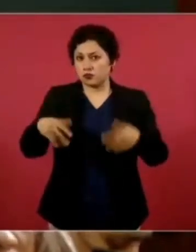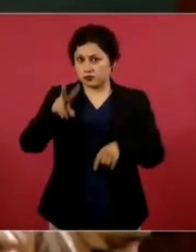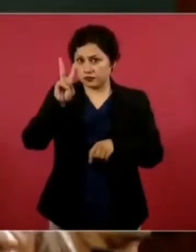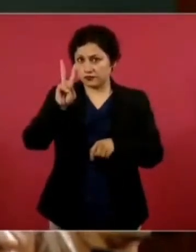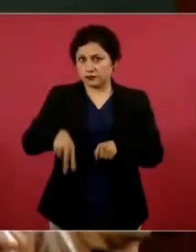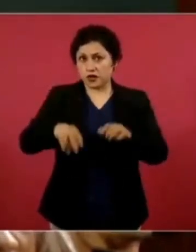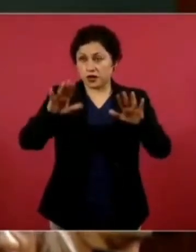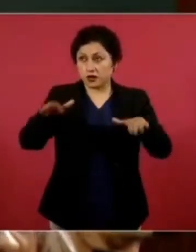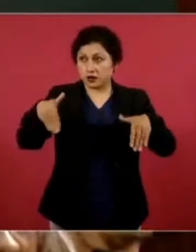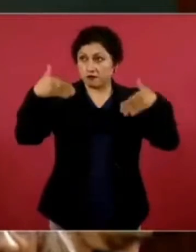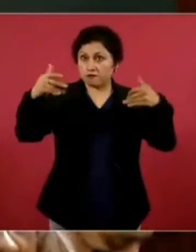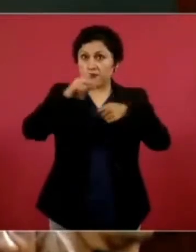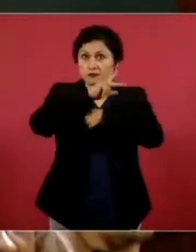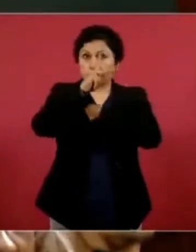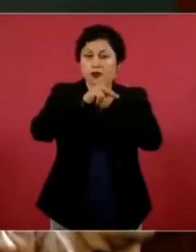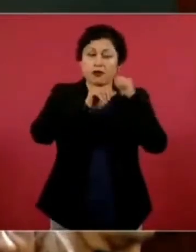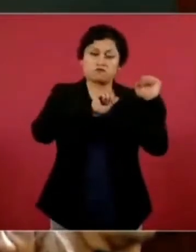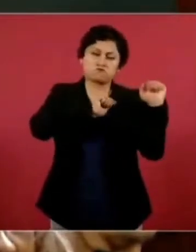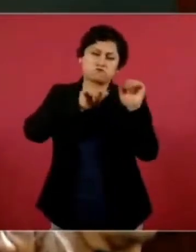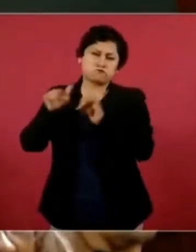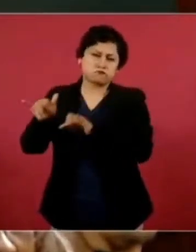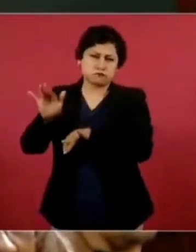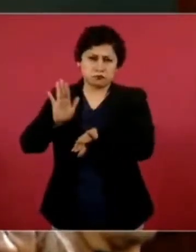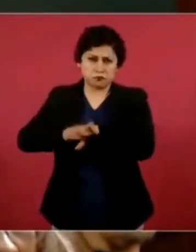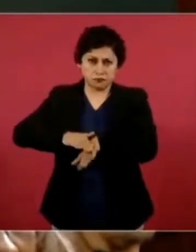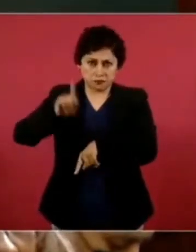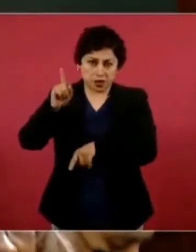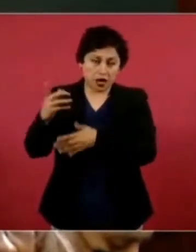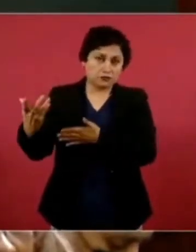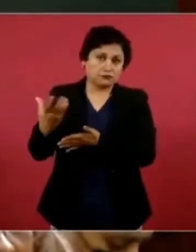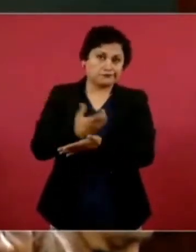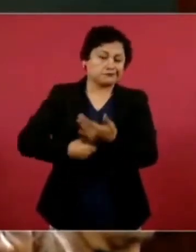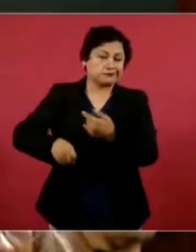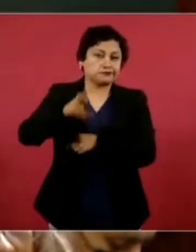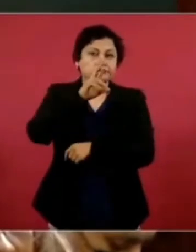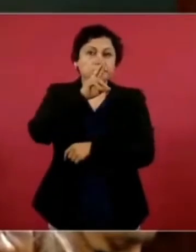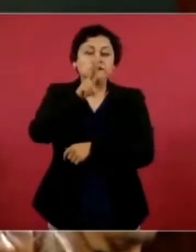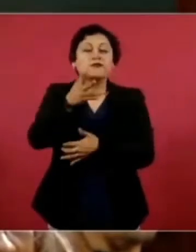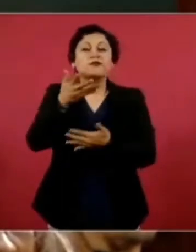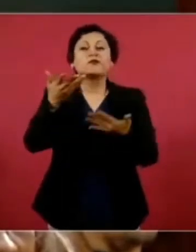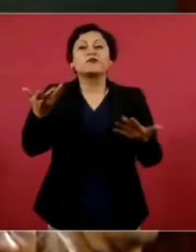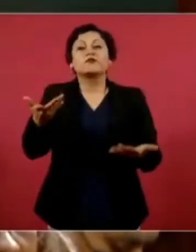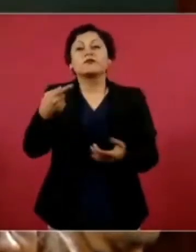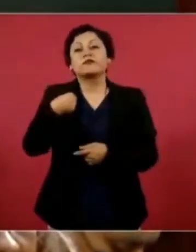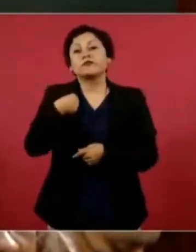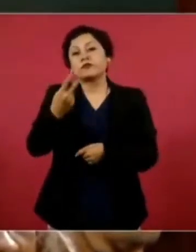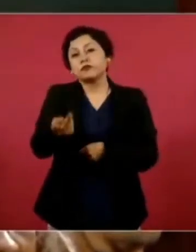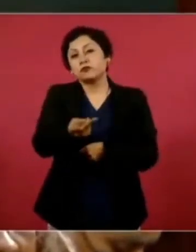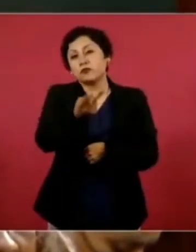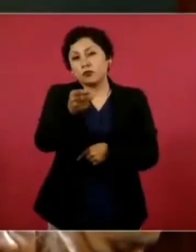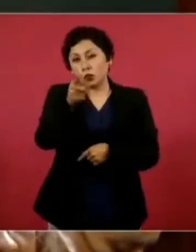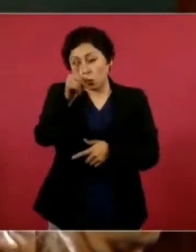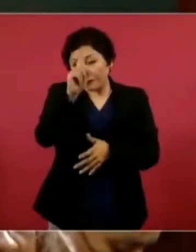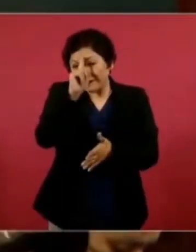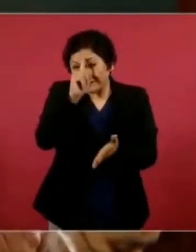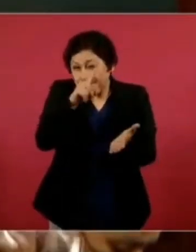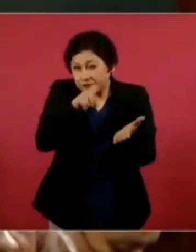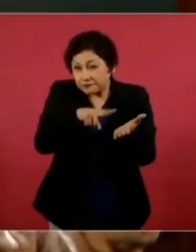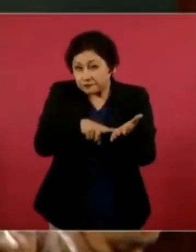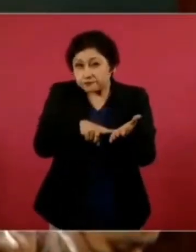extranjero por parte del turismo. Entonces, ¿usted cree conveniente este